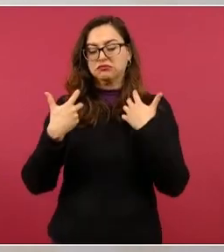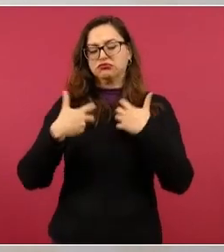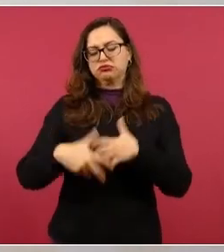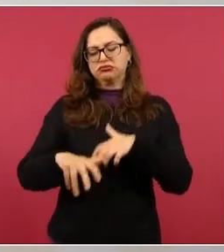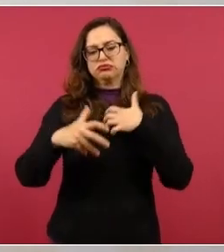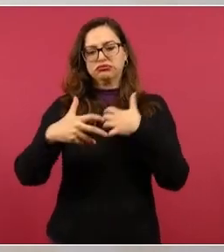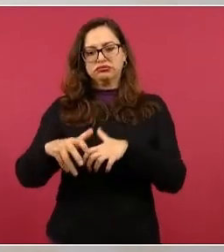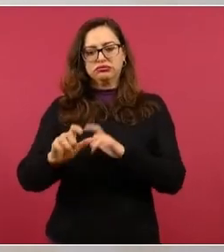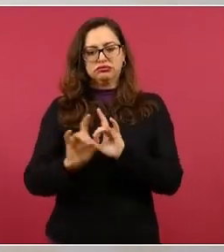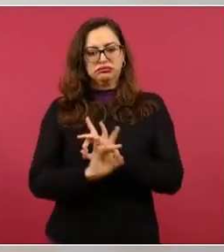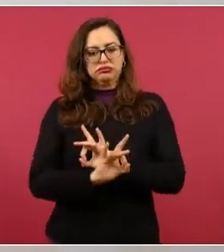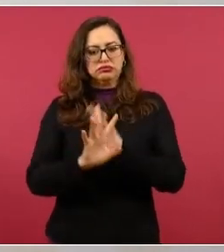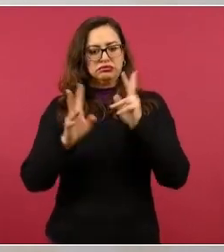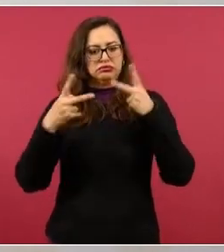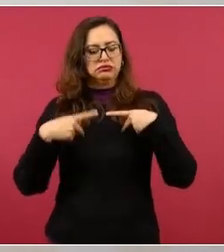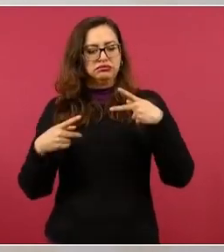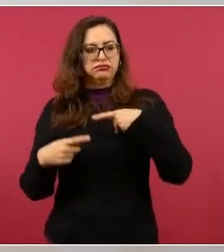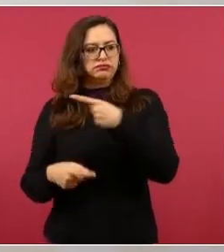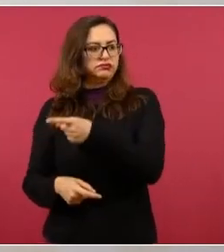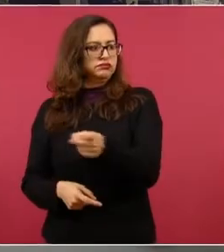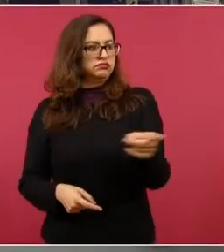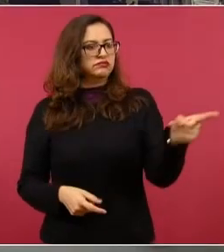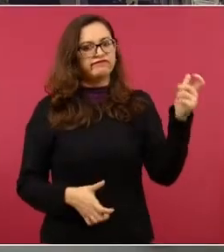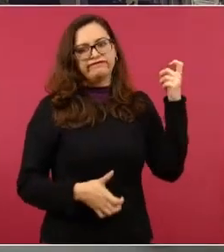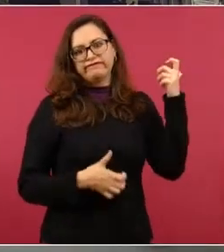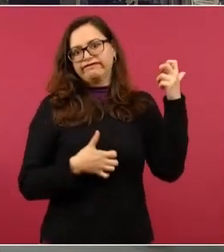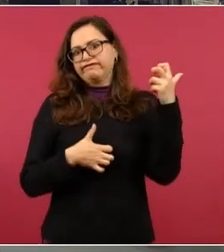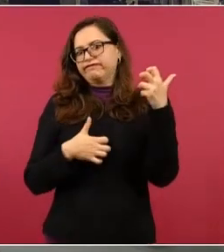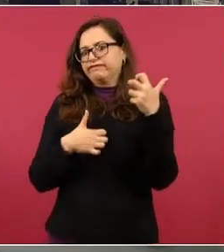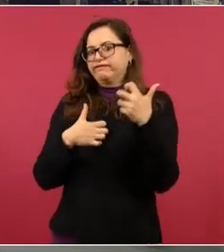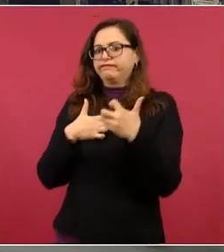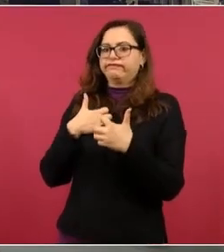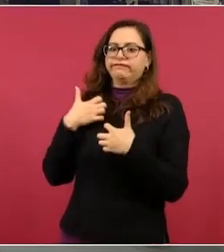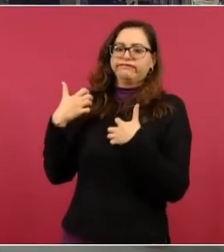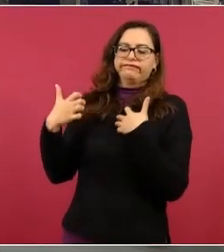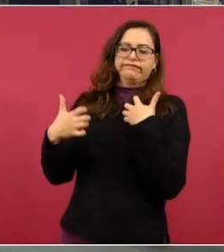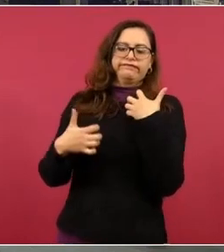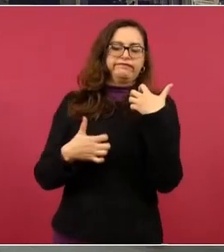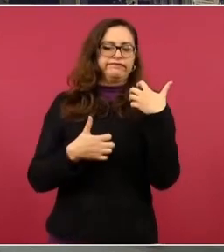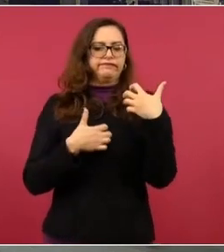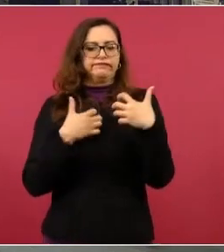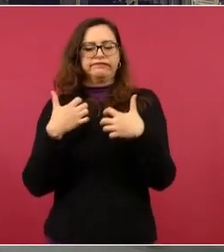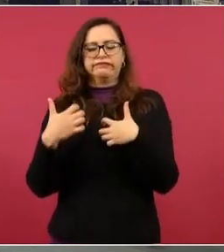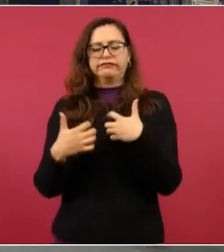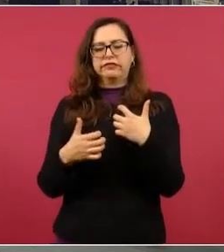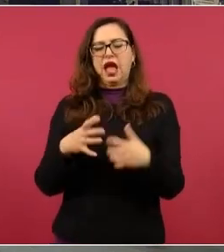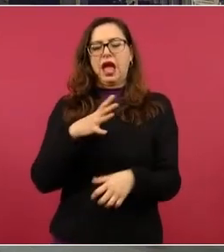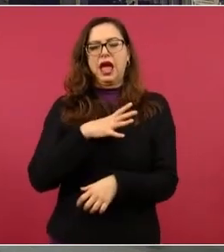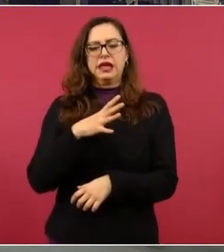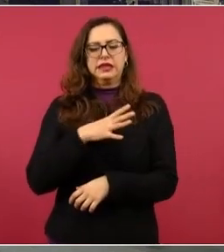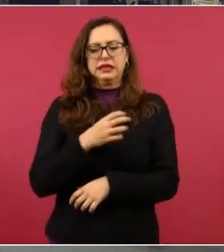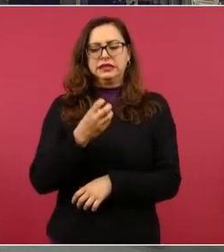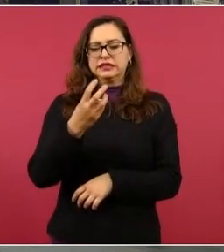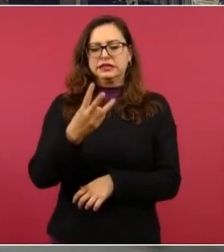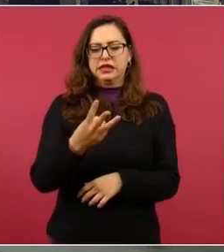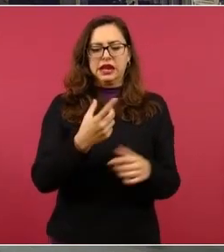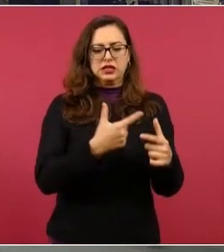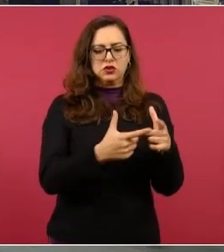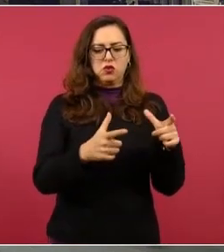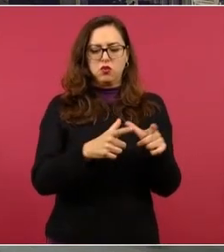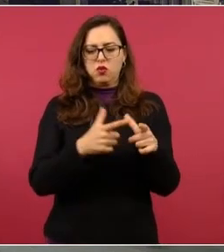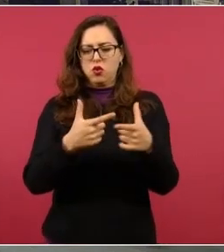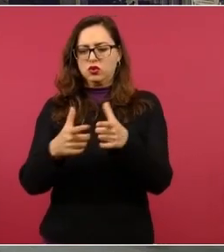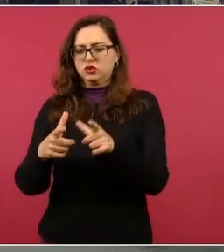porque venían cuando menos tres agrupamientos, los demócratas,